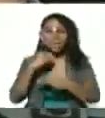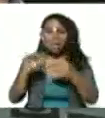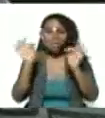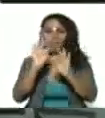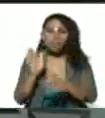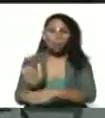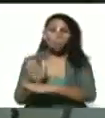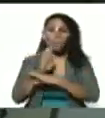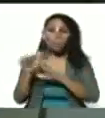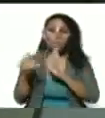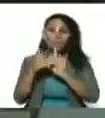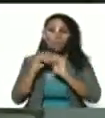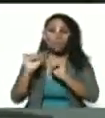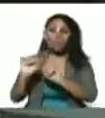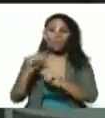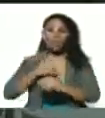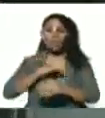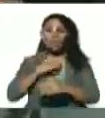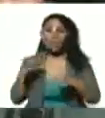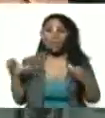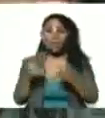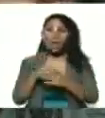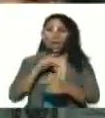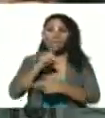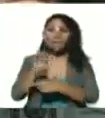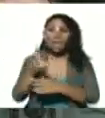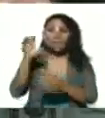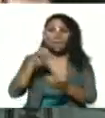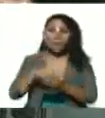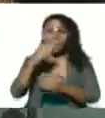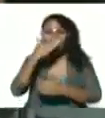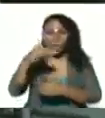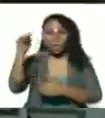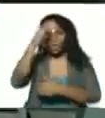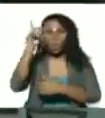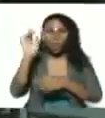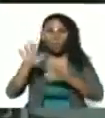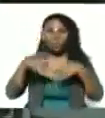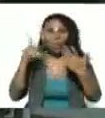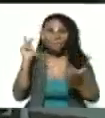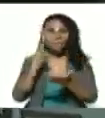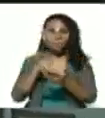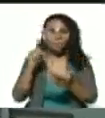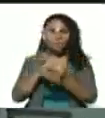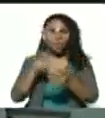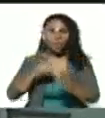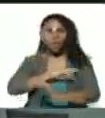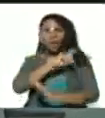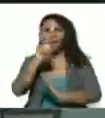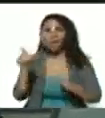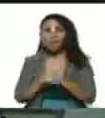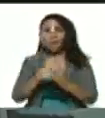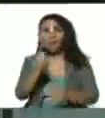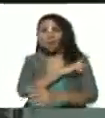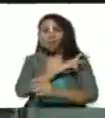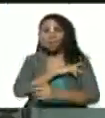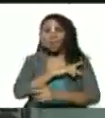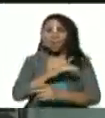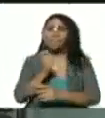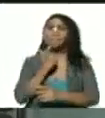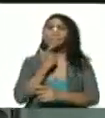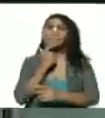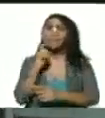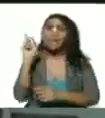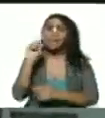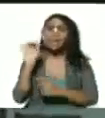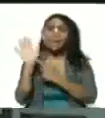bloqueo nos reunimos allá en el estado mayor y en el cual participó mi general en jefe padrino lópez también y bueno él